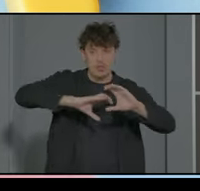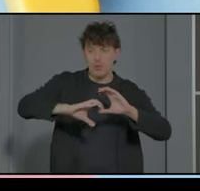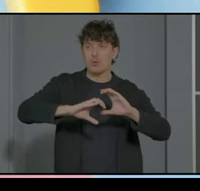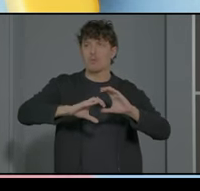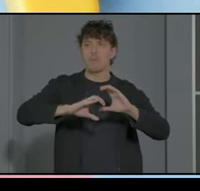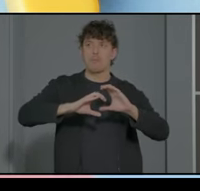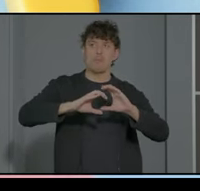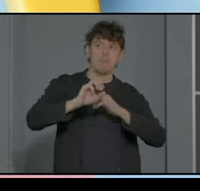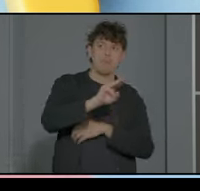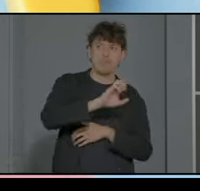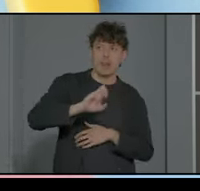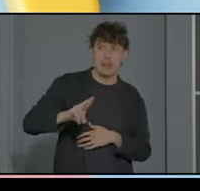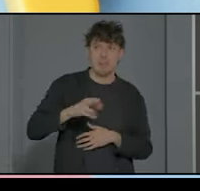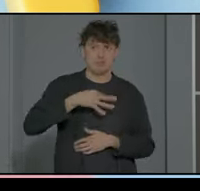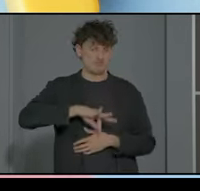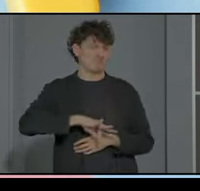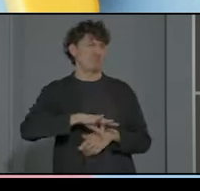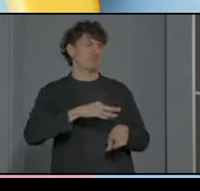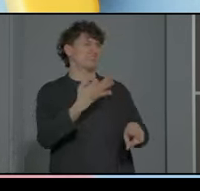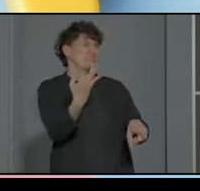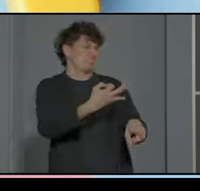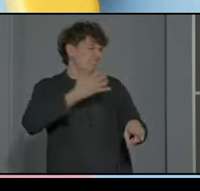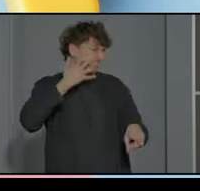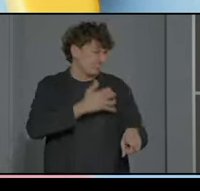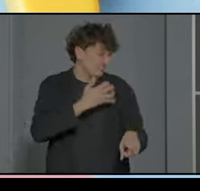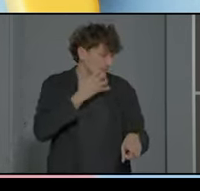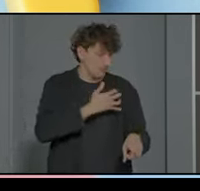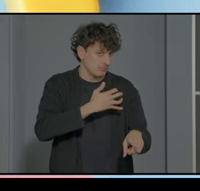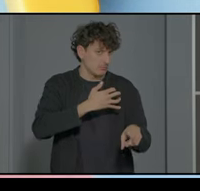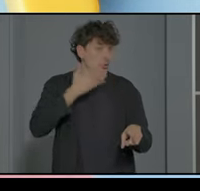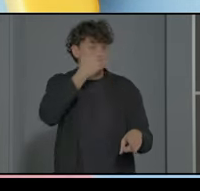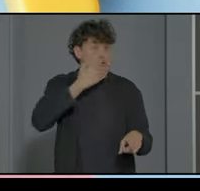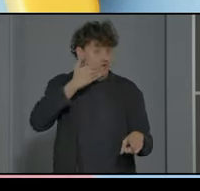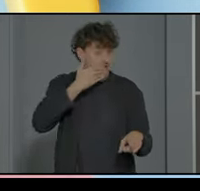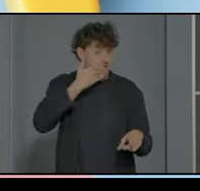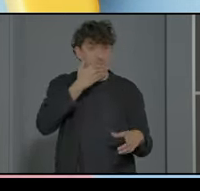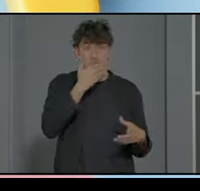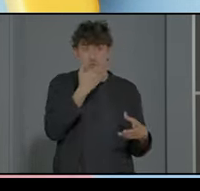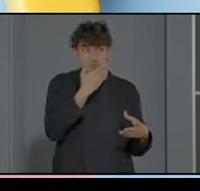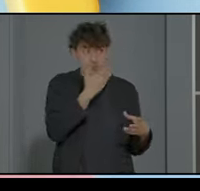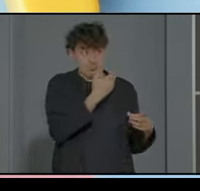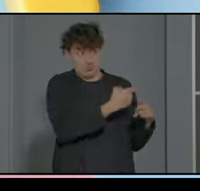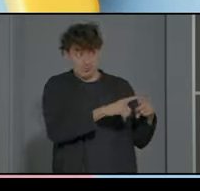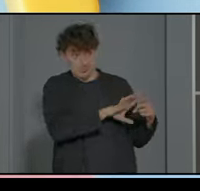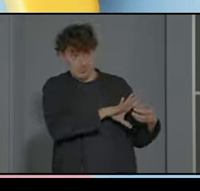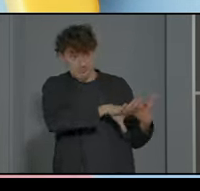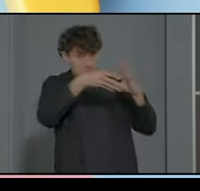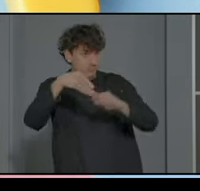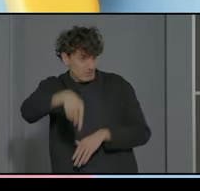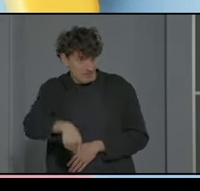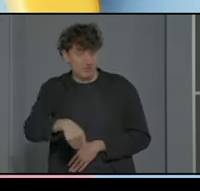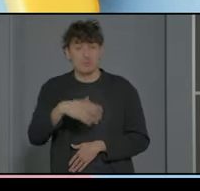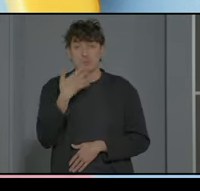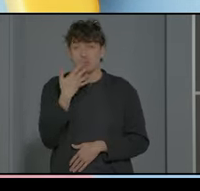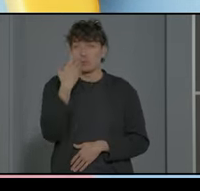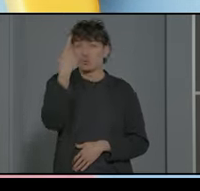pues a ellos les sonaba al chino obviamente nosotros tenemos que introducir los sistemas en el cole porque como hemos hablado muchas veces un chico